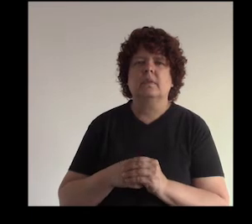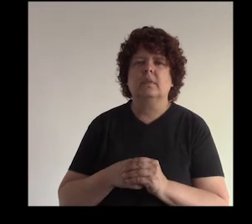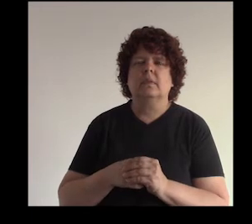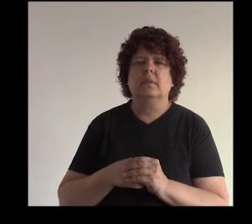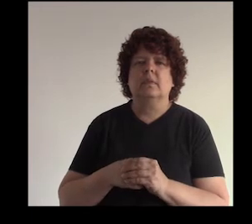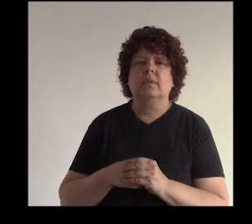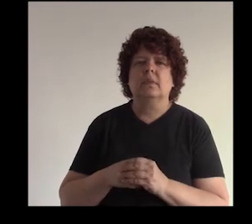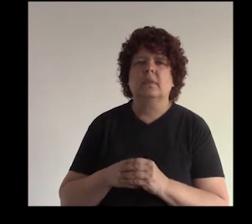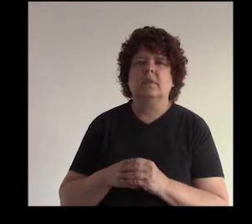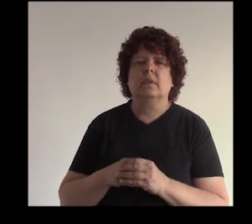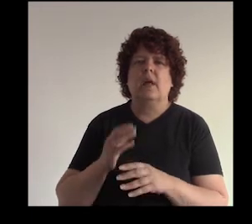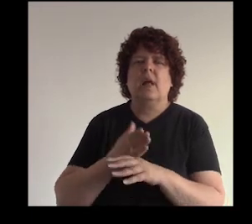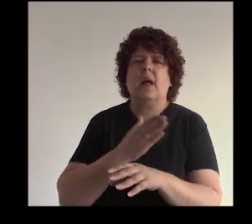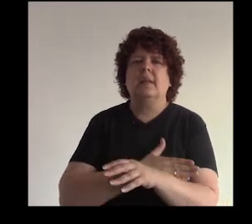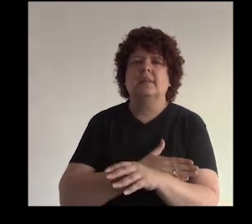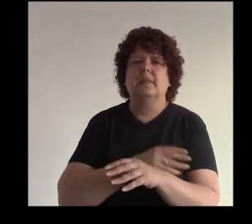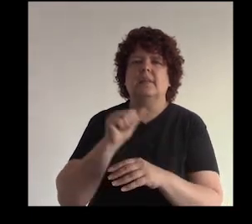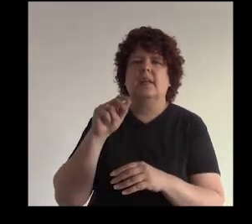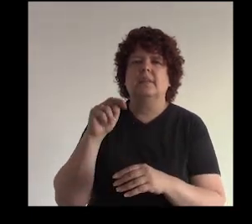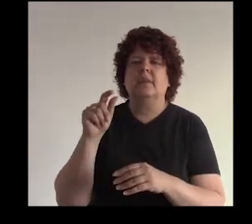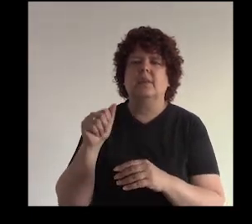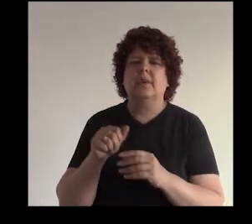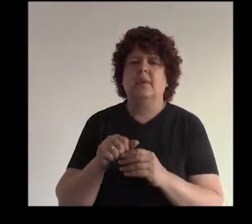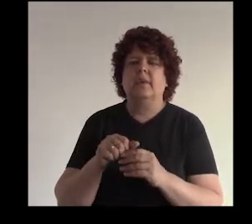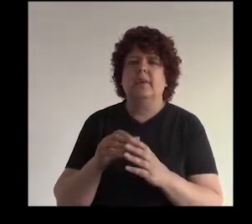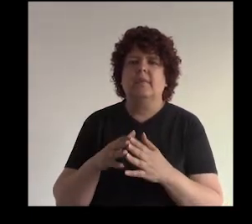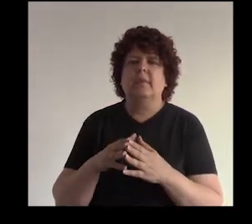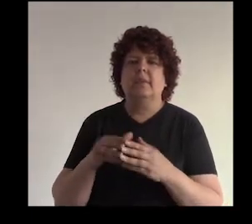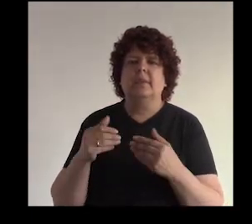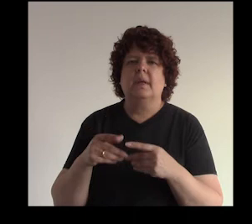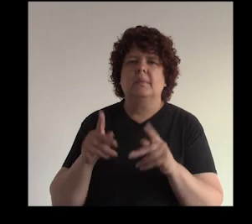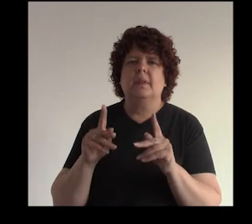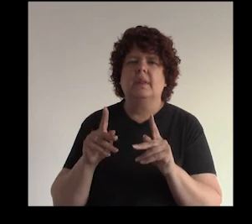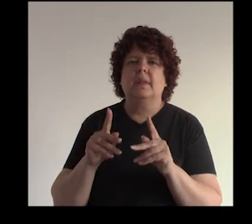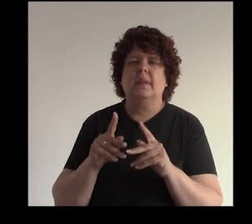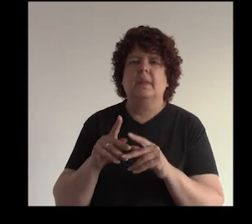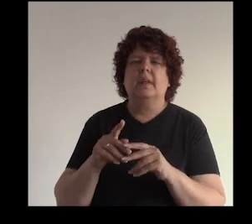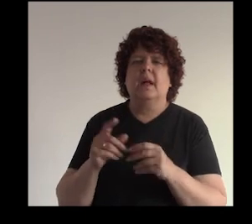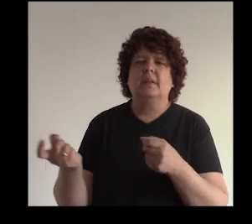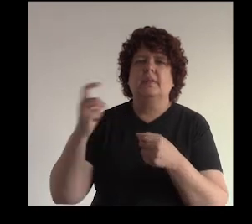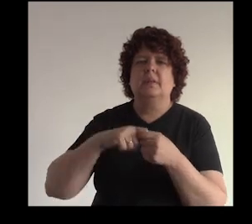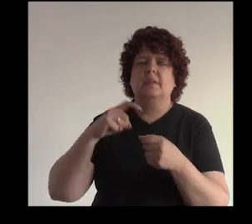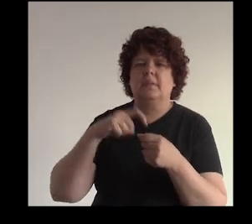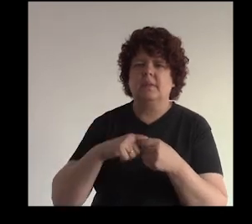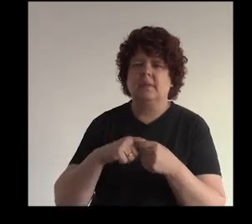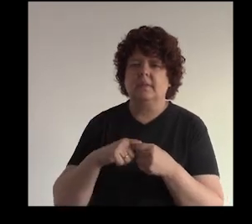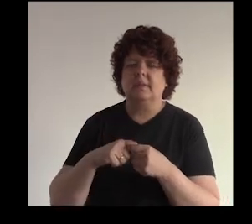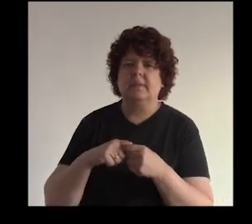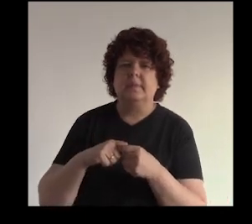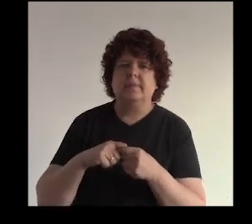antes antes Antonio vamos a pedir a los oyentes a nuestros participantes